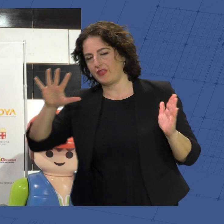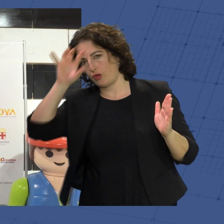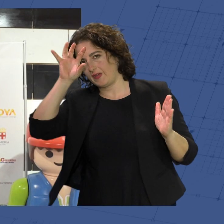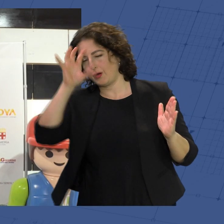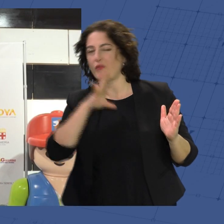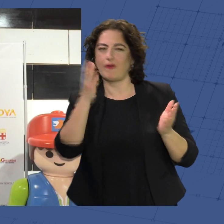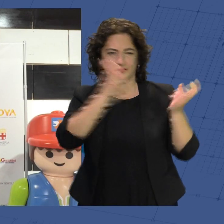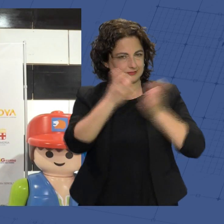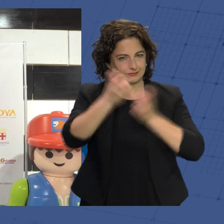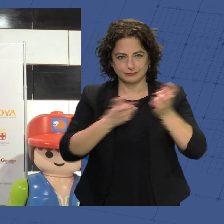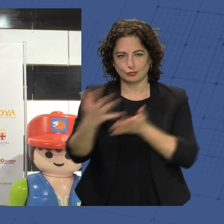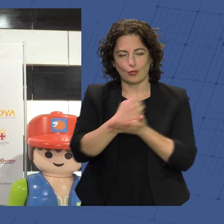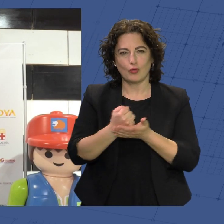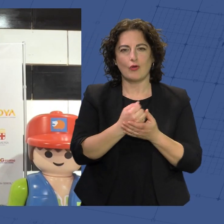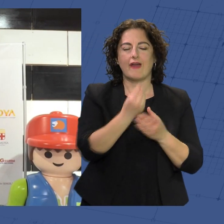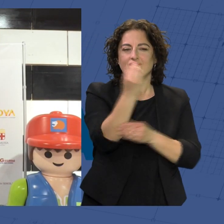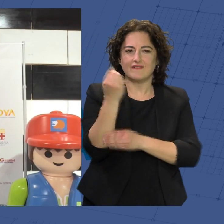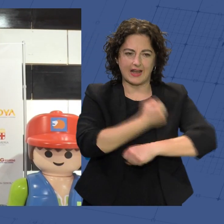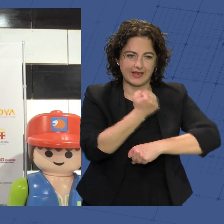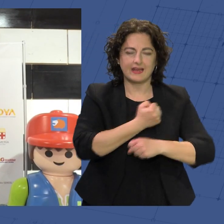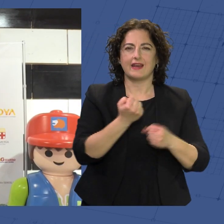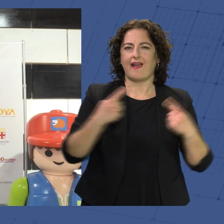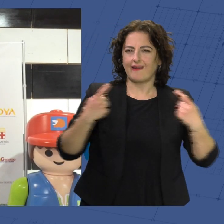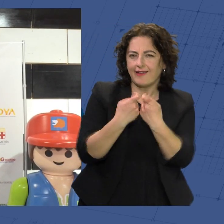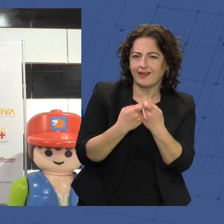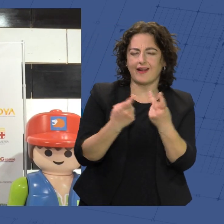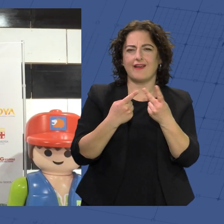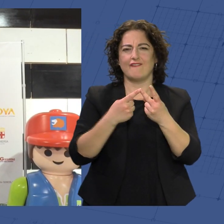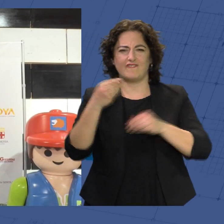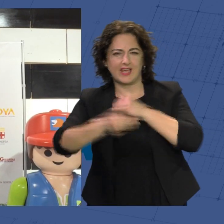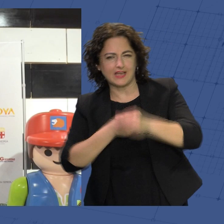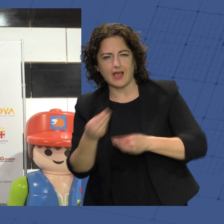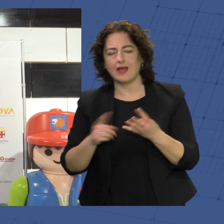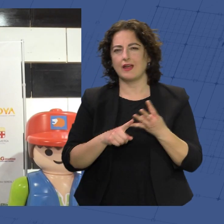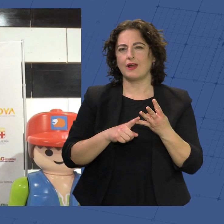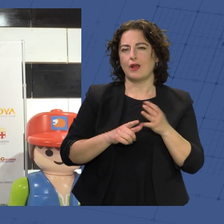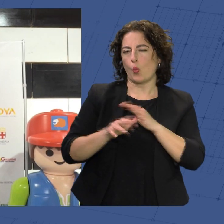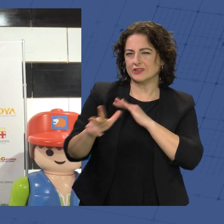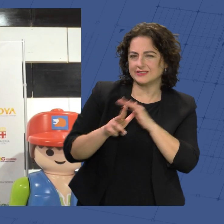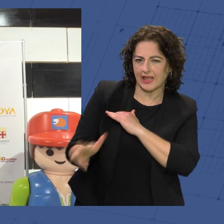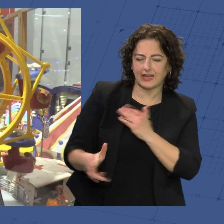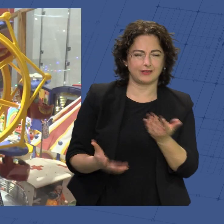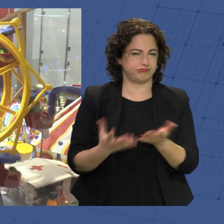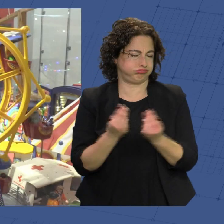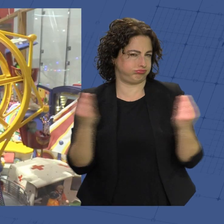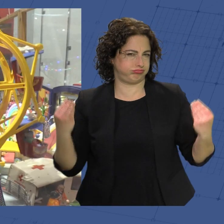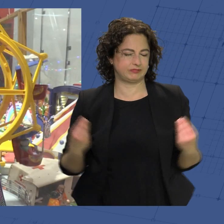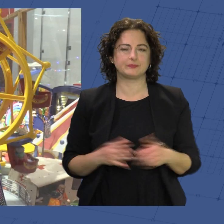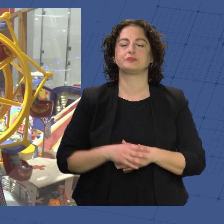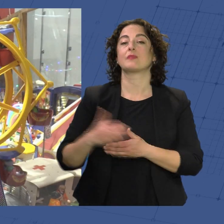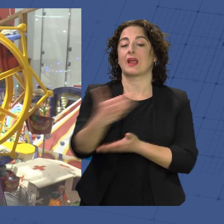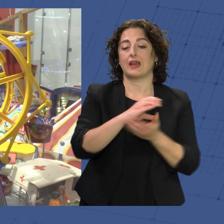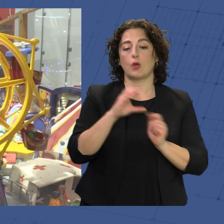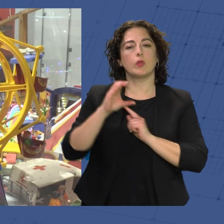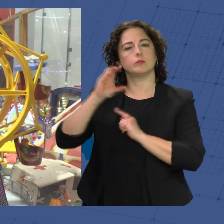acudan todos porque tenemos desde Belén hasta guerra, hasta feria, tenemos hasta Wester, hay un poquito de todo. La recaudación irá